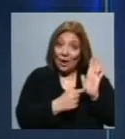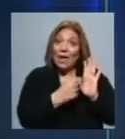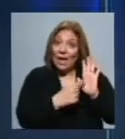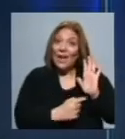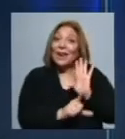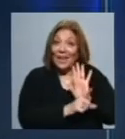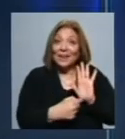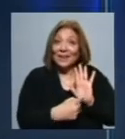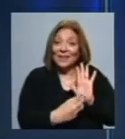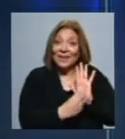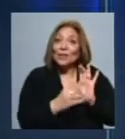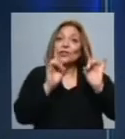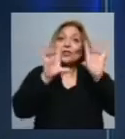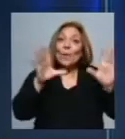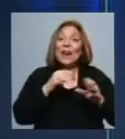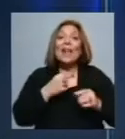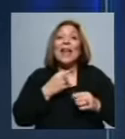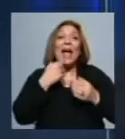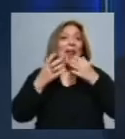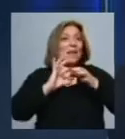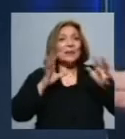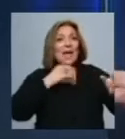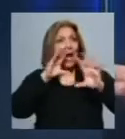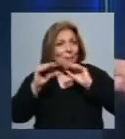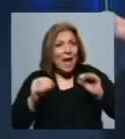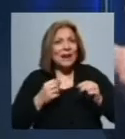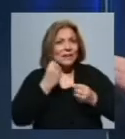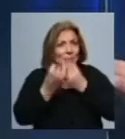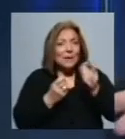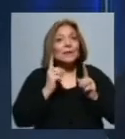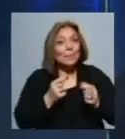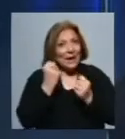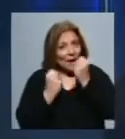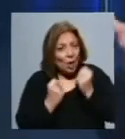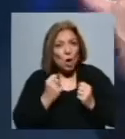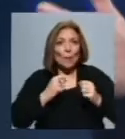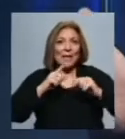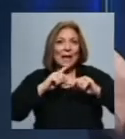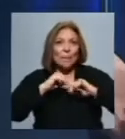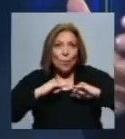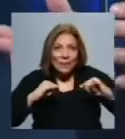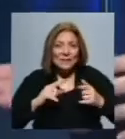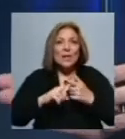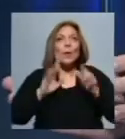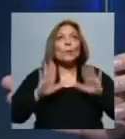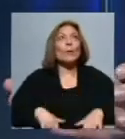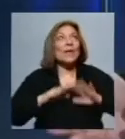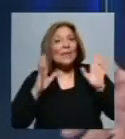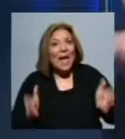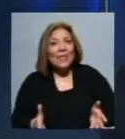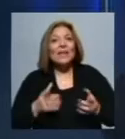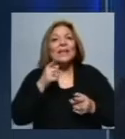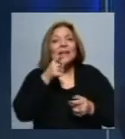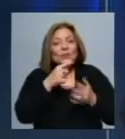ley. Es decir, no es solo sobre libertad de expresión la ley, también tiene que ver con los aspectos económicos, con la publicidad, con la propiedad de los medios, etc.